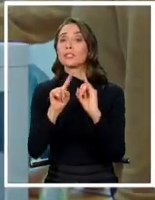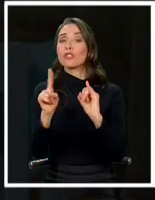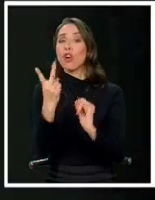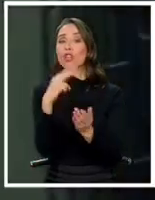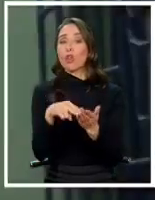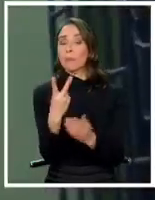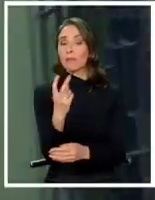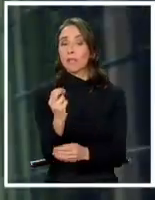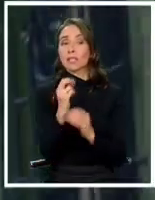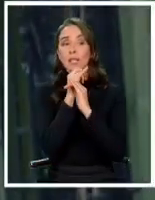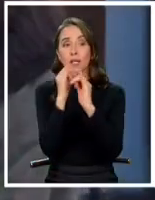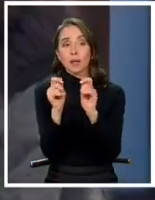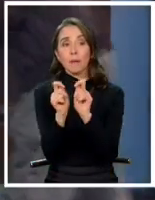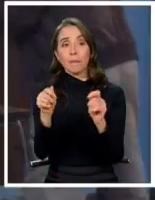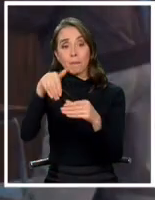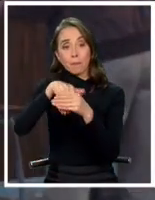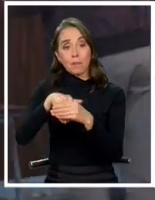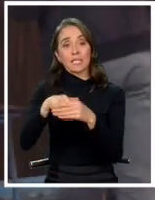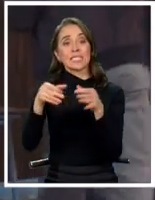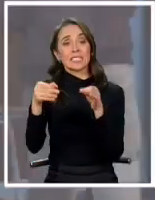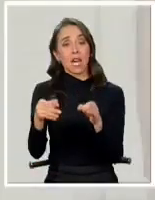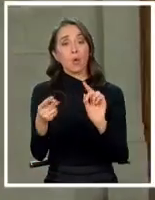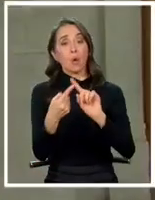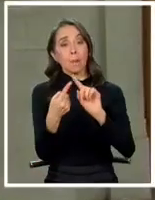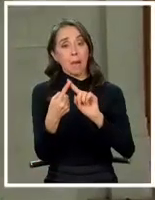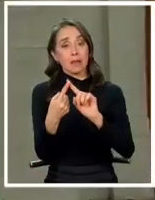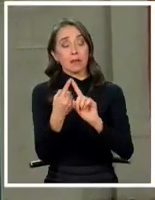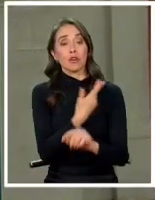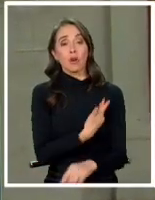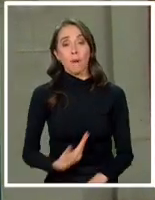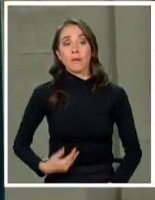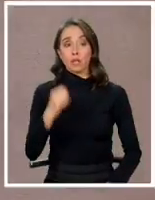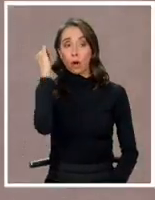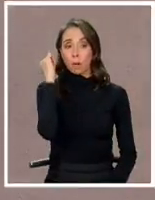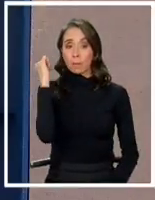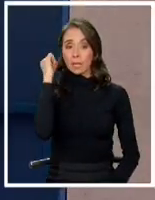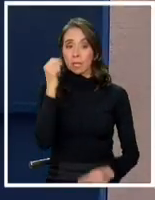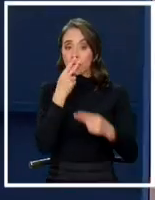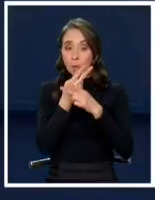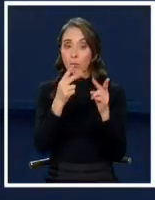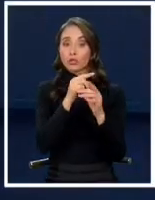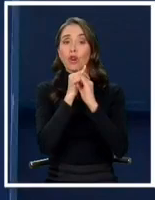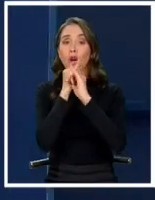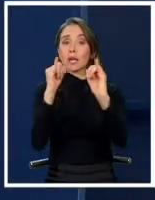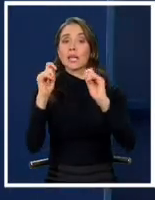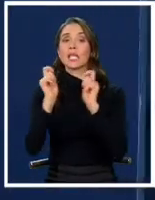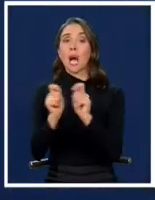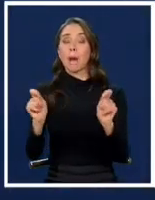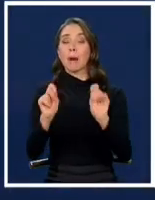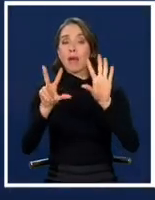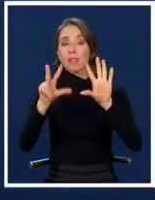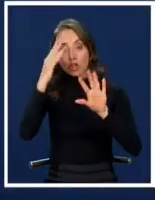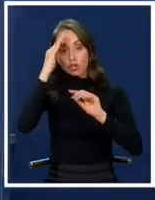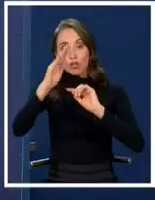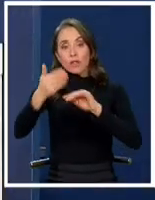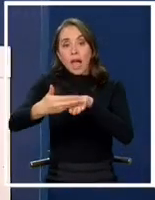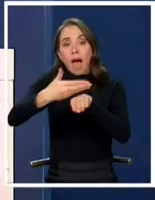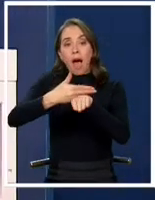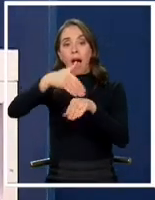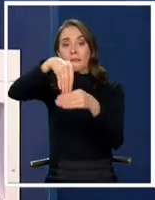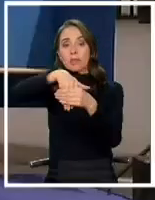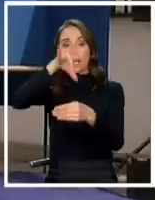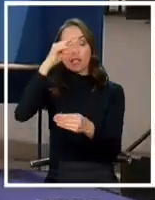2020. Promoviendo un plebiscito seguro y participativo, el gobierno de Sebastián Piñera lanzó esta campaña 18 días de la elección.